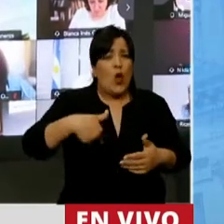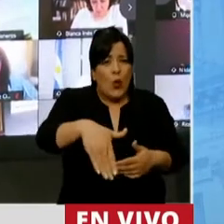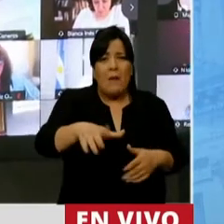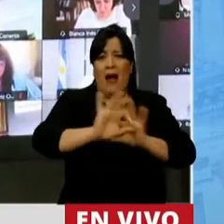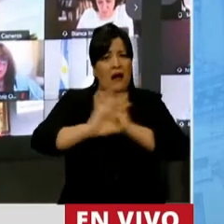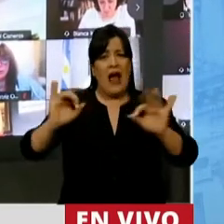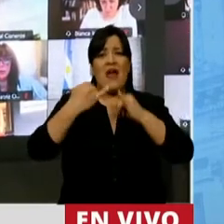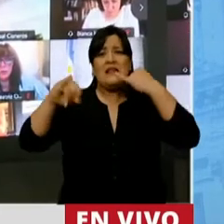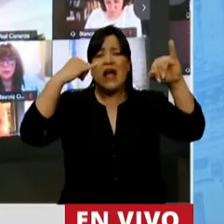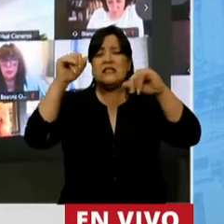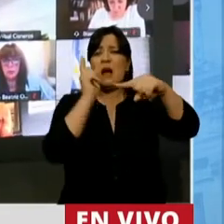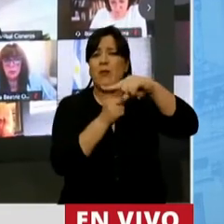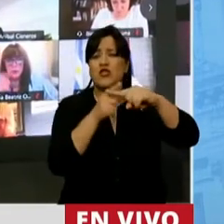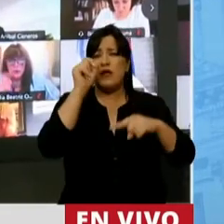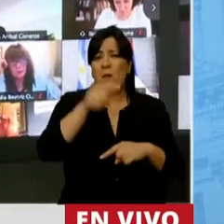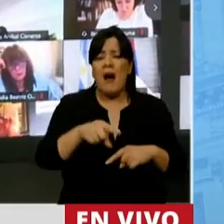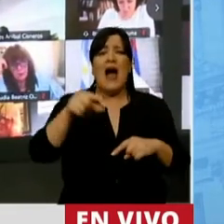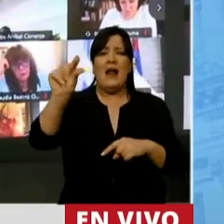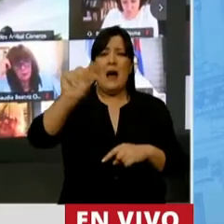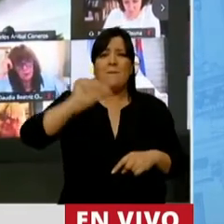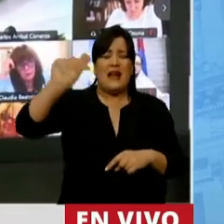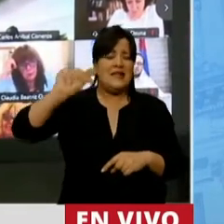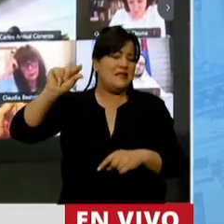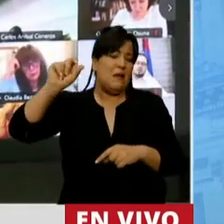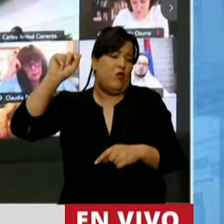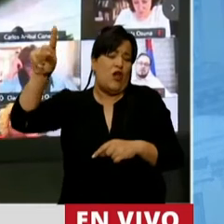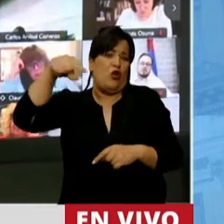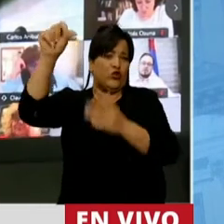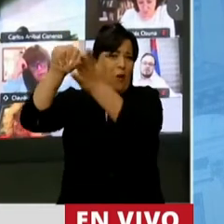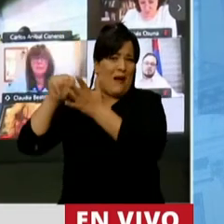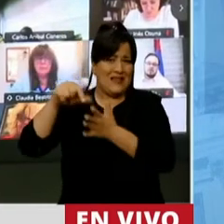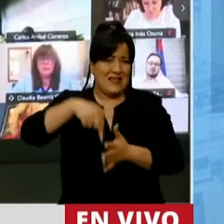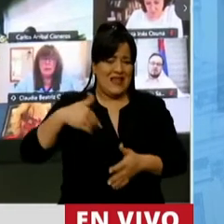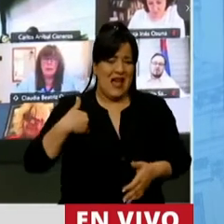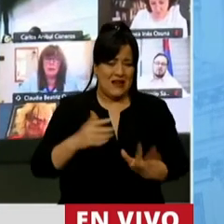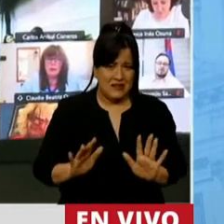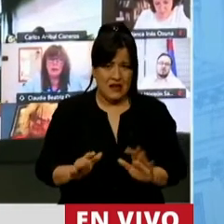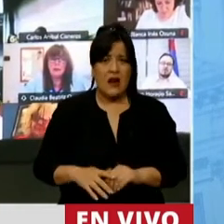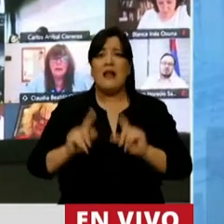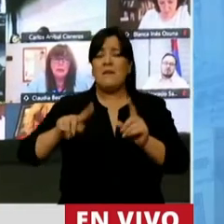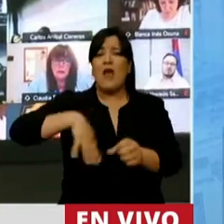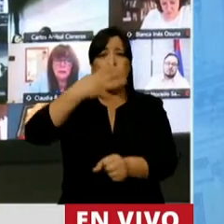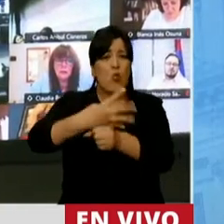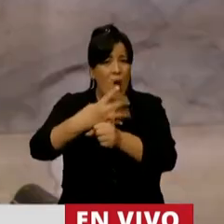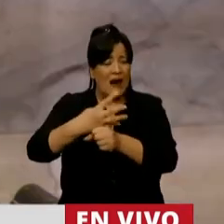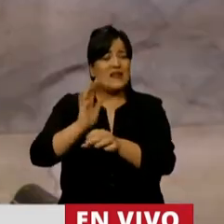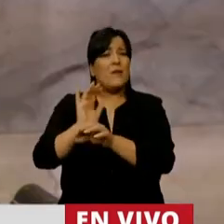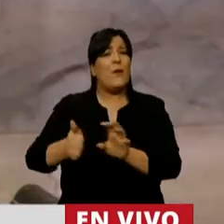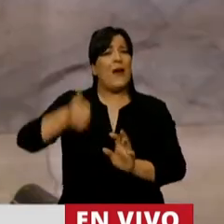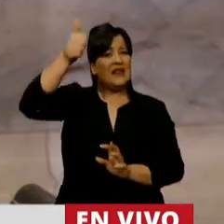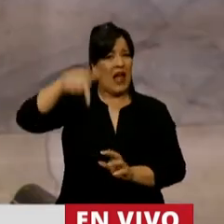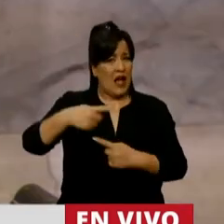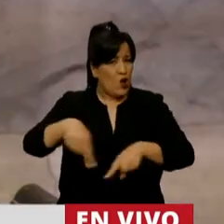haber tasa positiva para la toma de créditos internacionales. Y la cuarta ventaja que